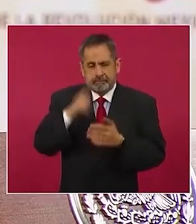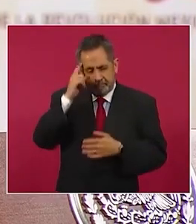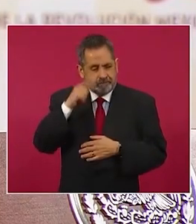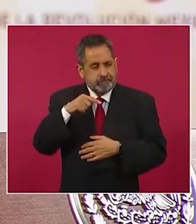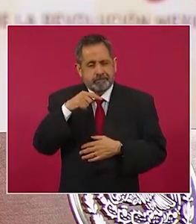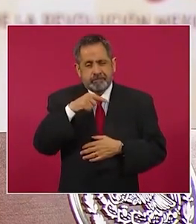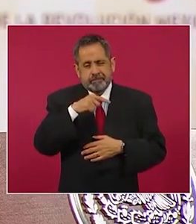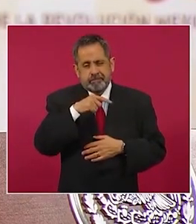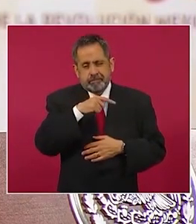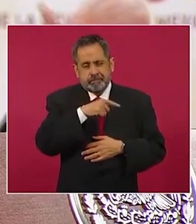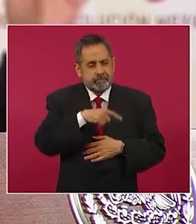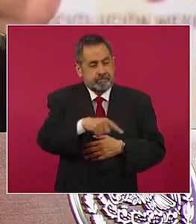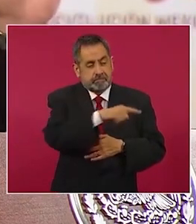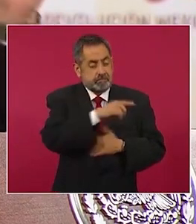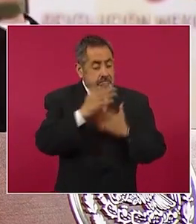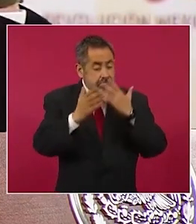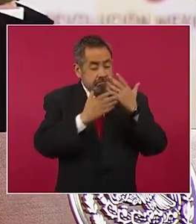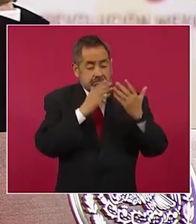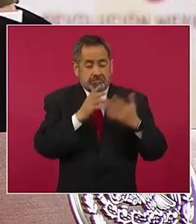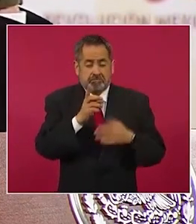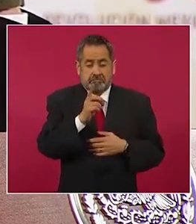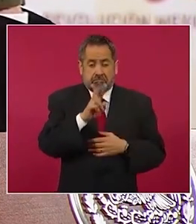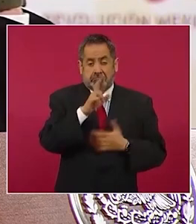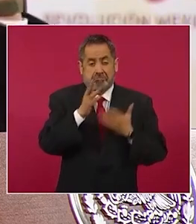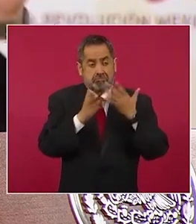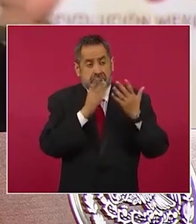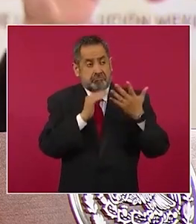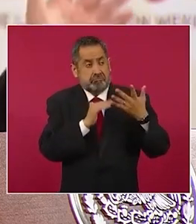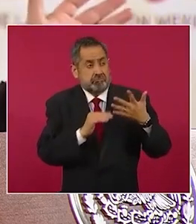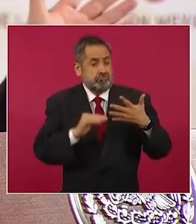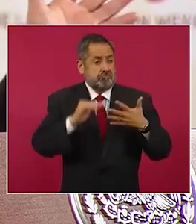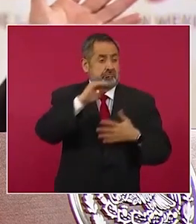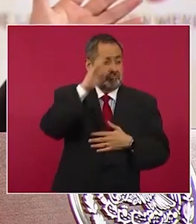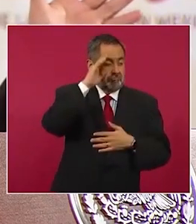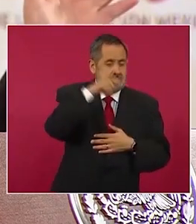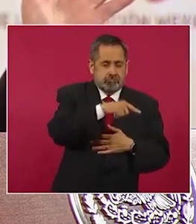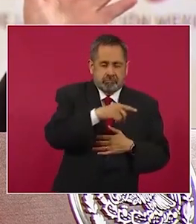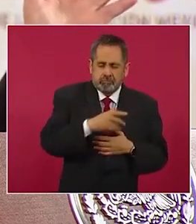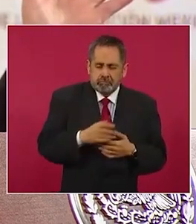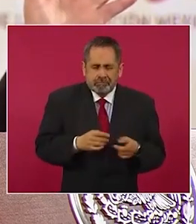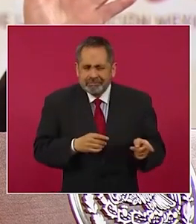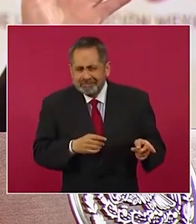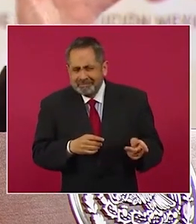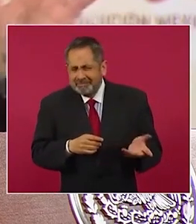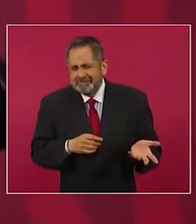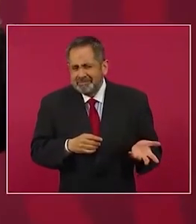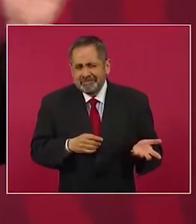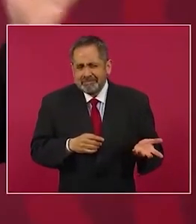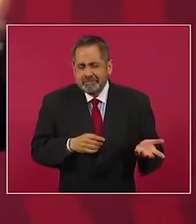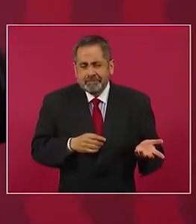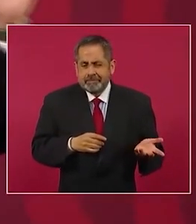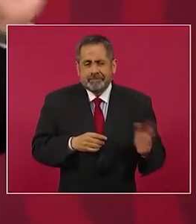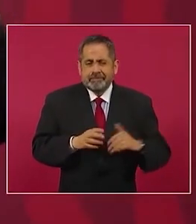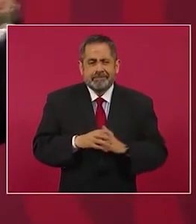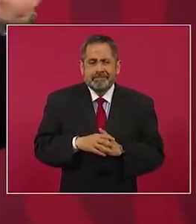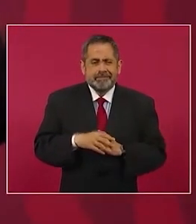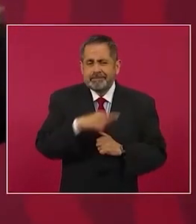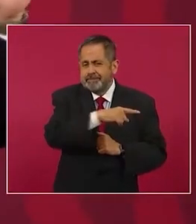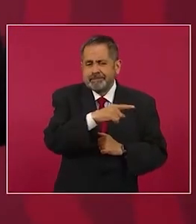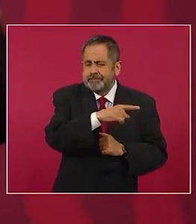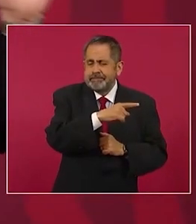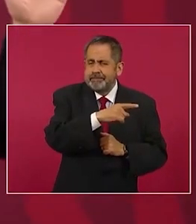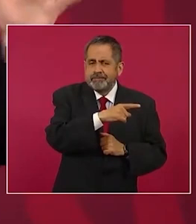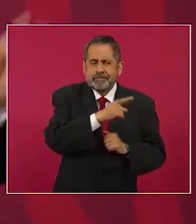estudiaron, doctorados, pero esto, yo creo que de esto no